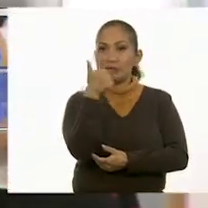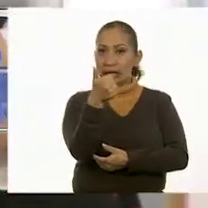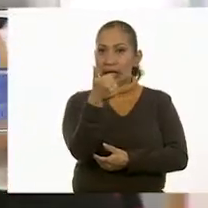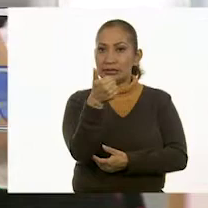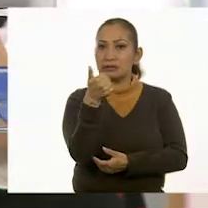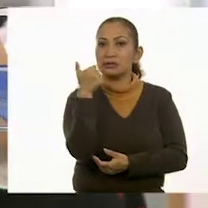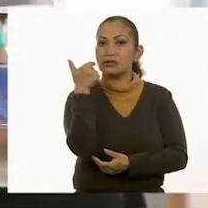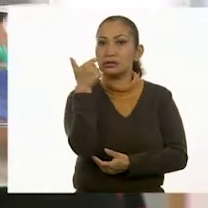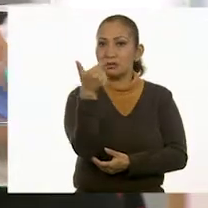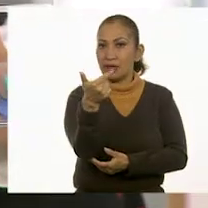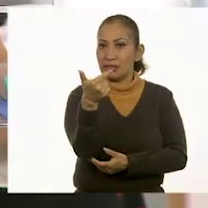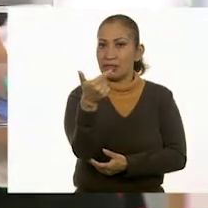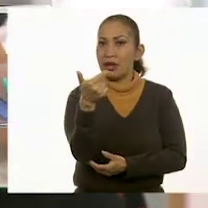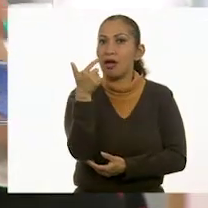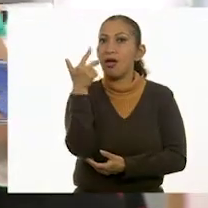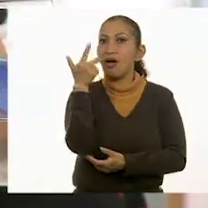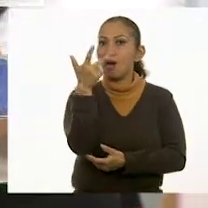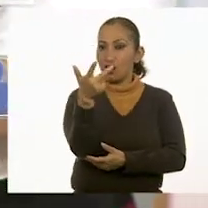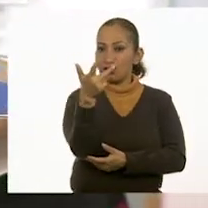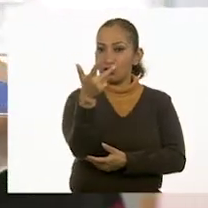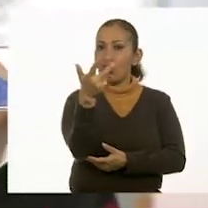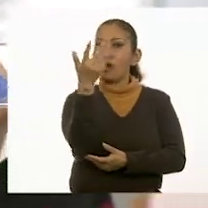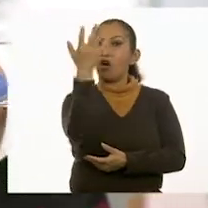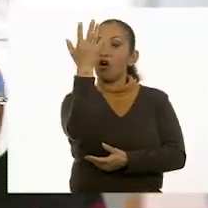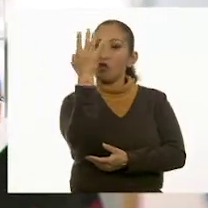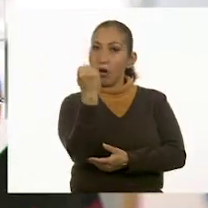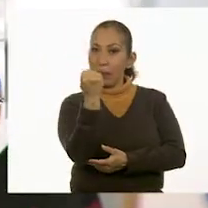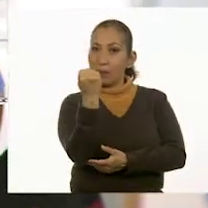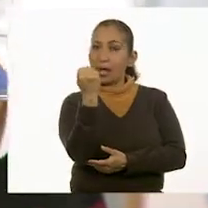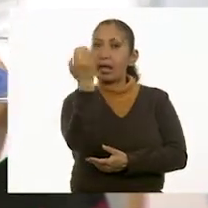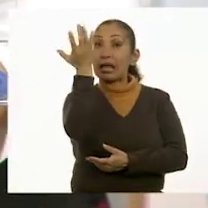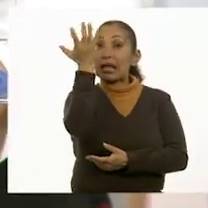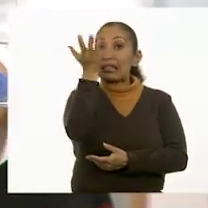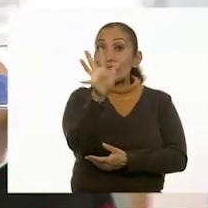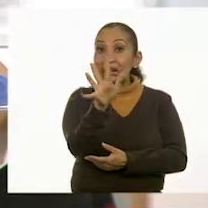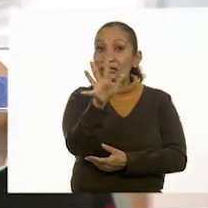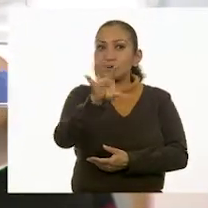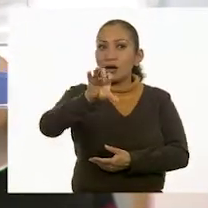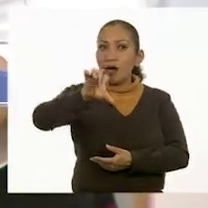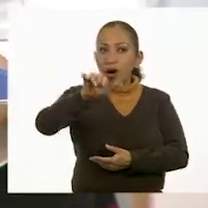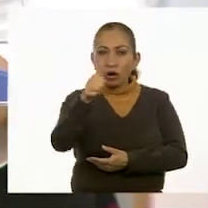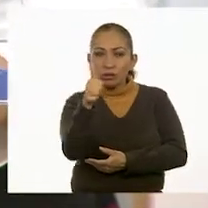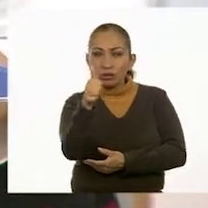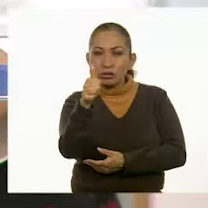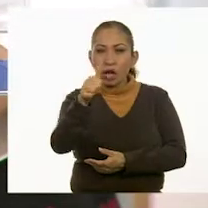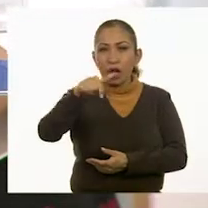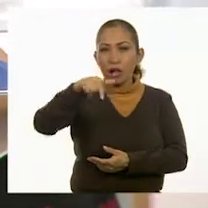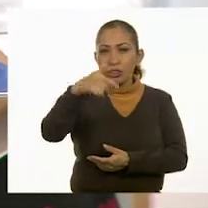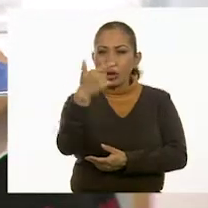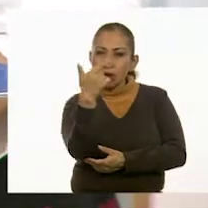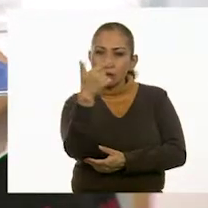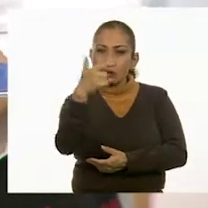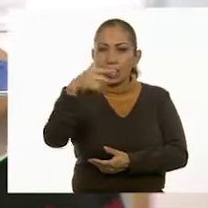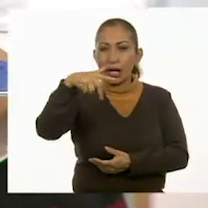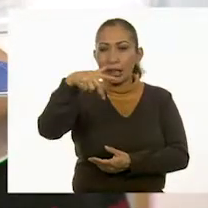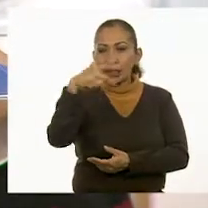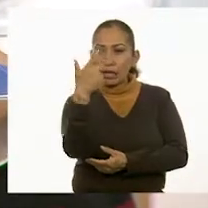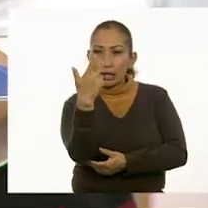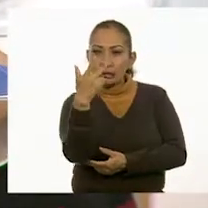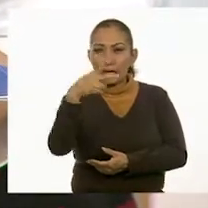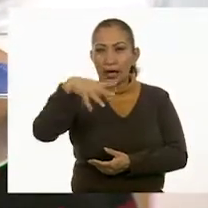6, 7, 8, 9, 10, 11, 12,